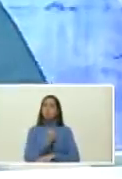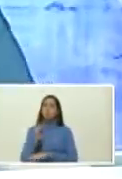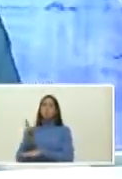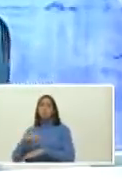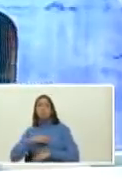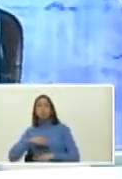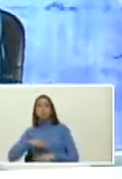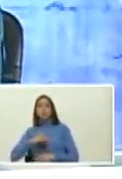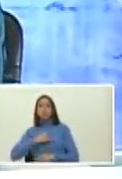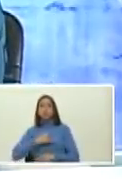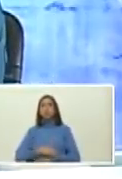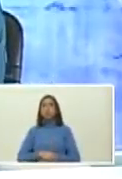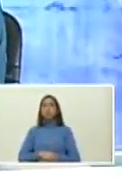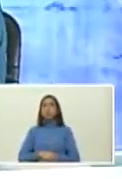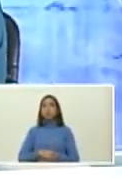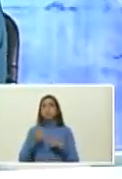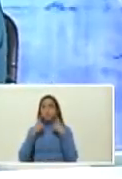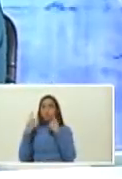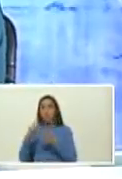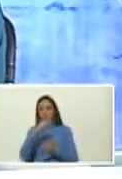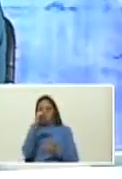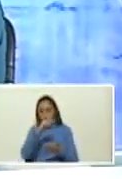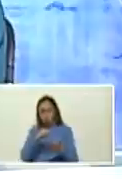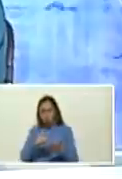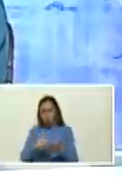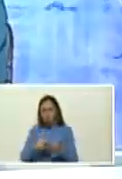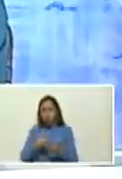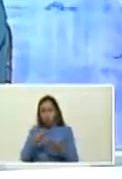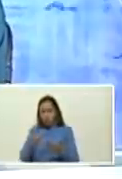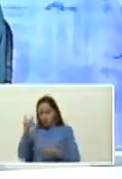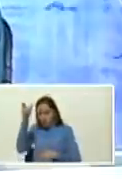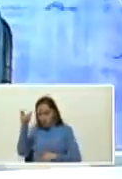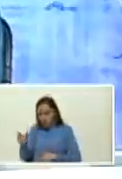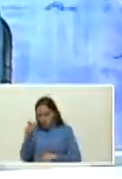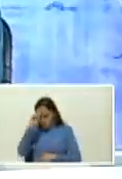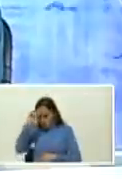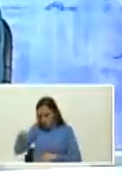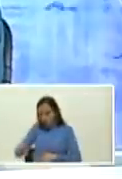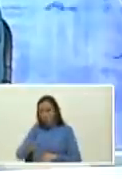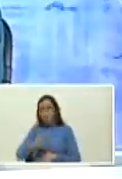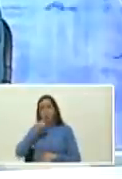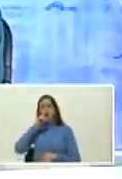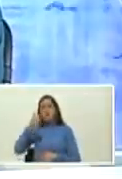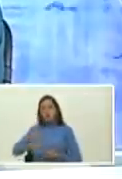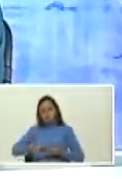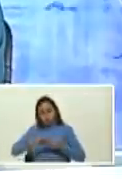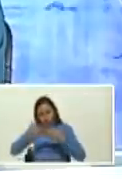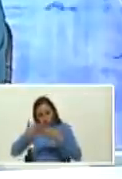está dedicado le vamos a leer la dedicatoria para el presidente Nicolás Maduro